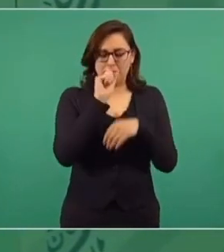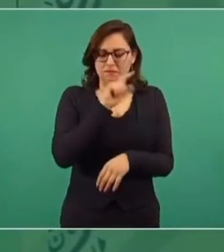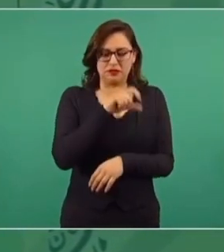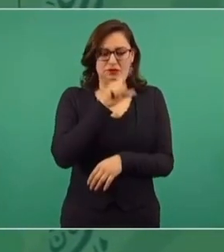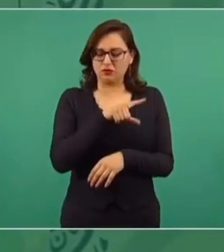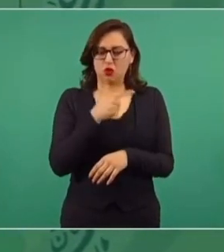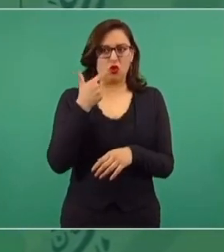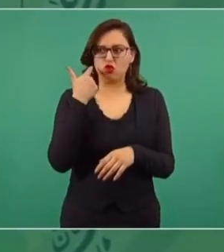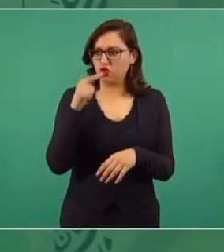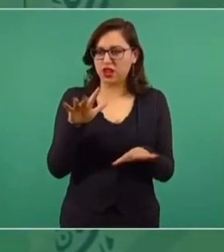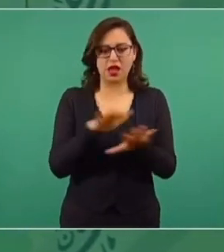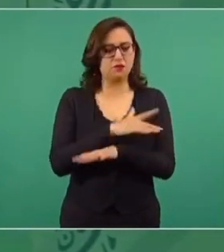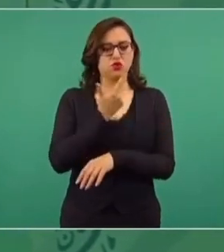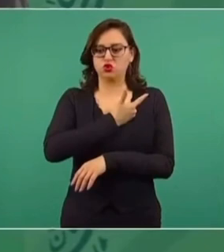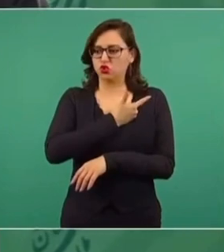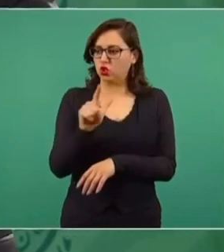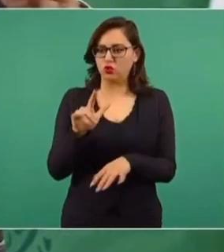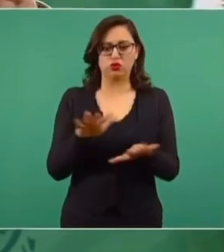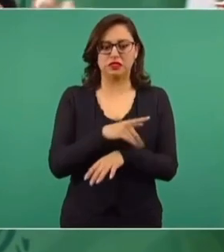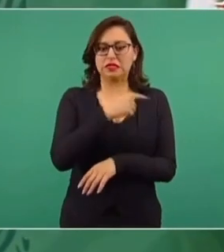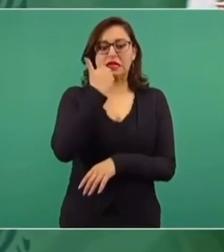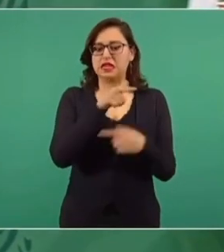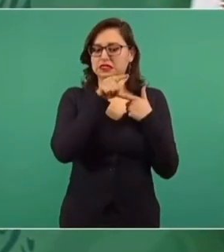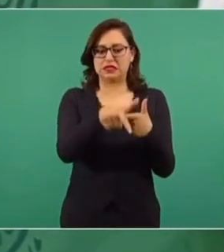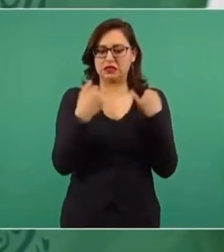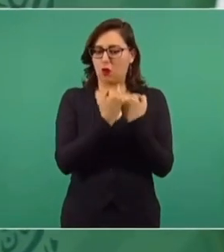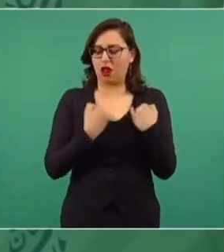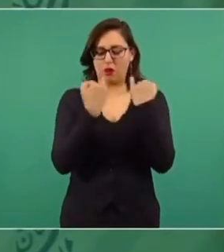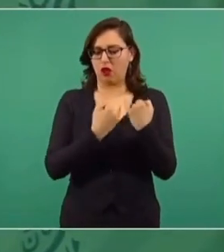que no quiere cambios. El que quiere mantener el status quo.